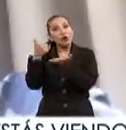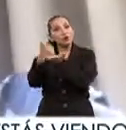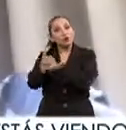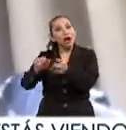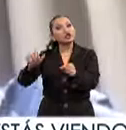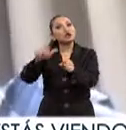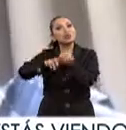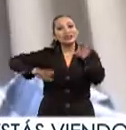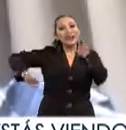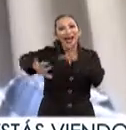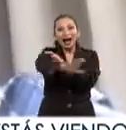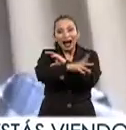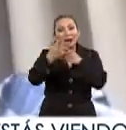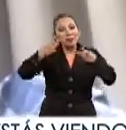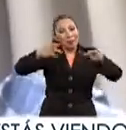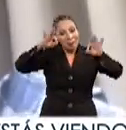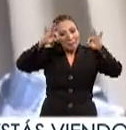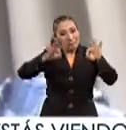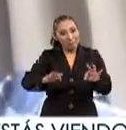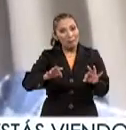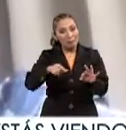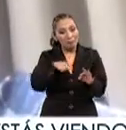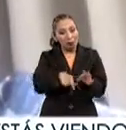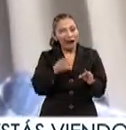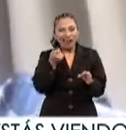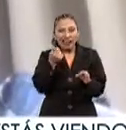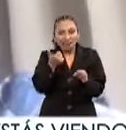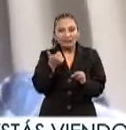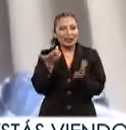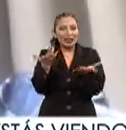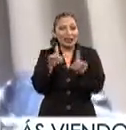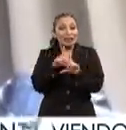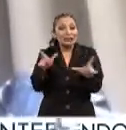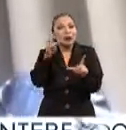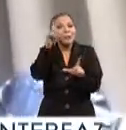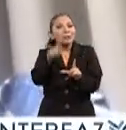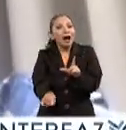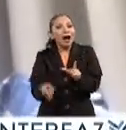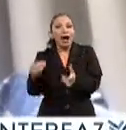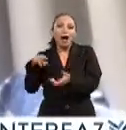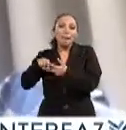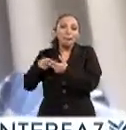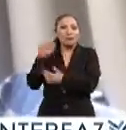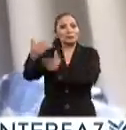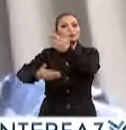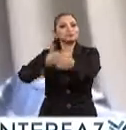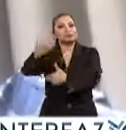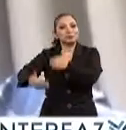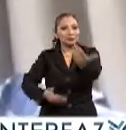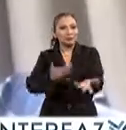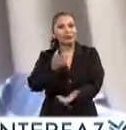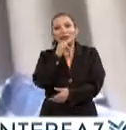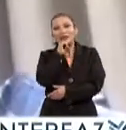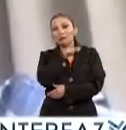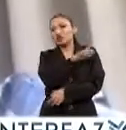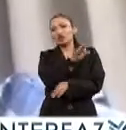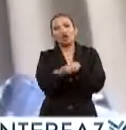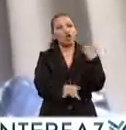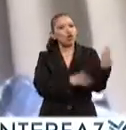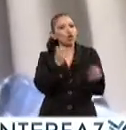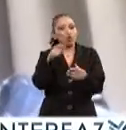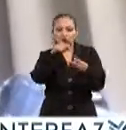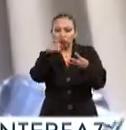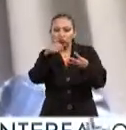diseñado formulado y casi yo diría listo para ser implementado incluyendo todos los